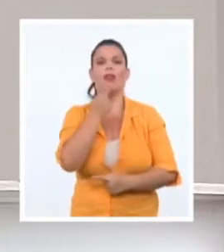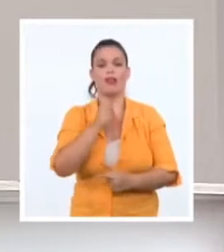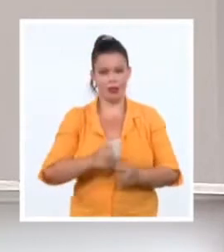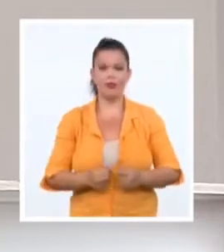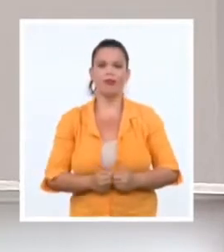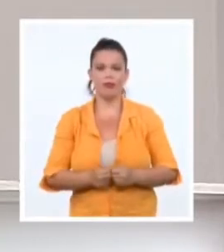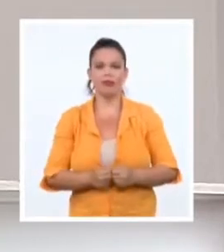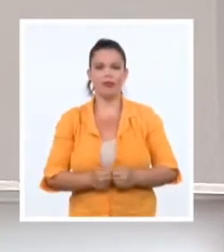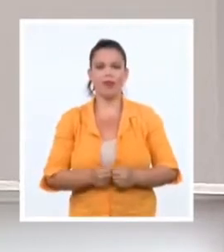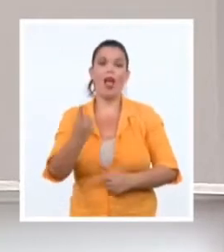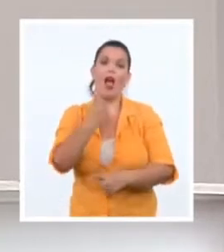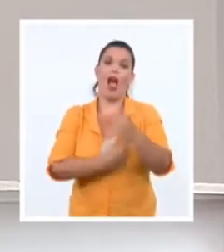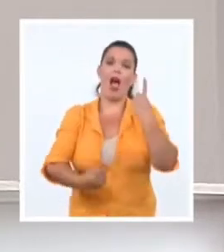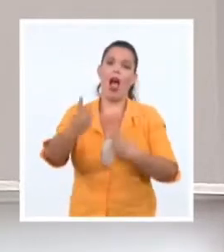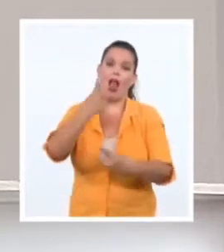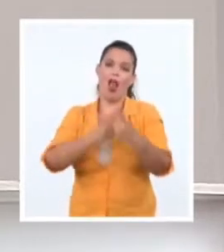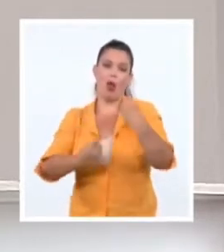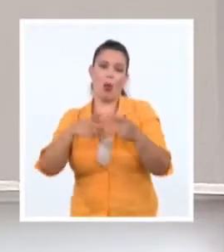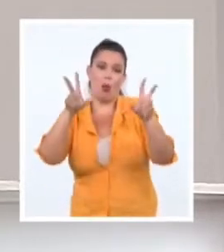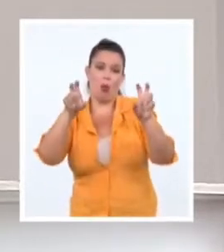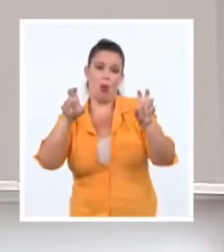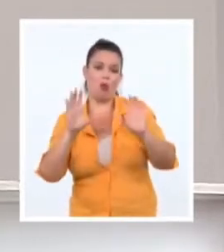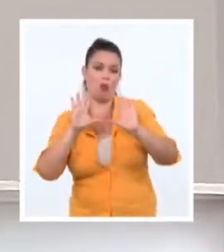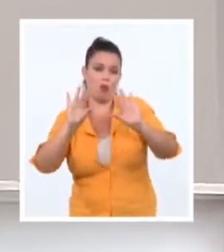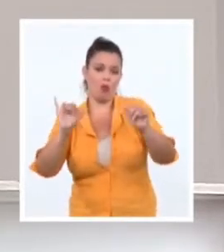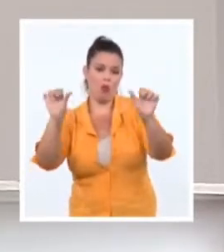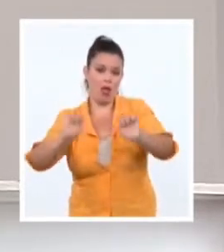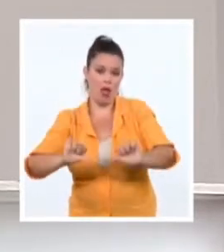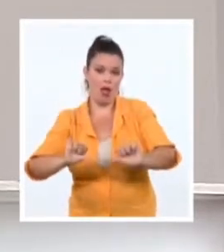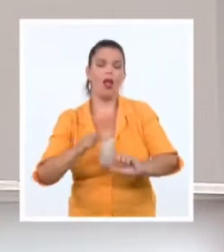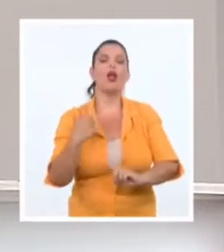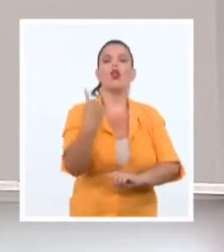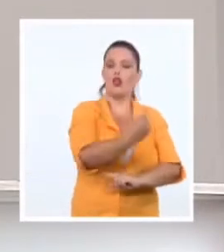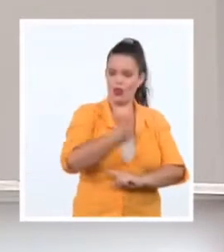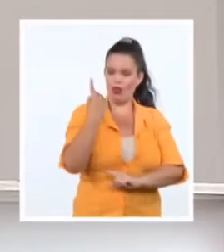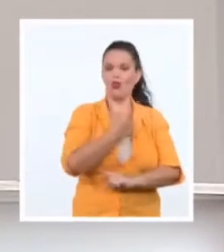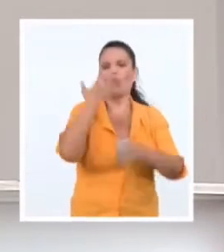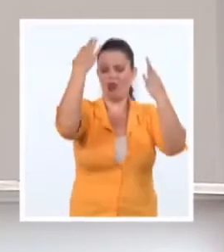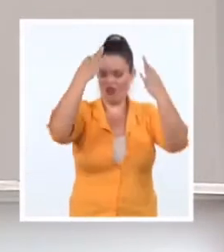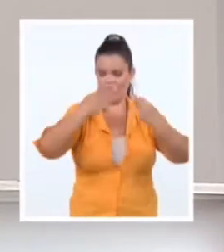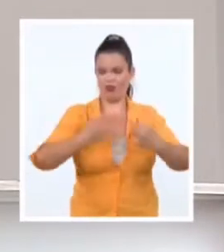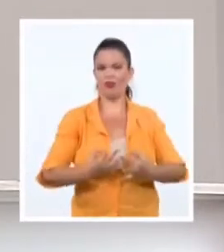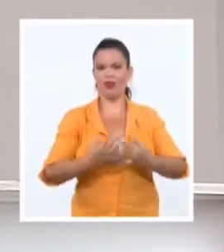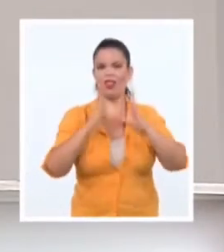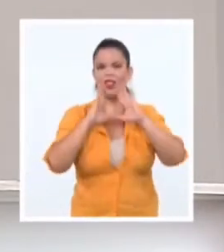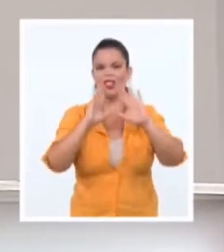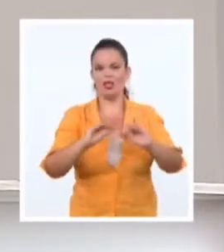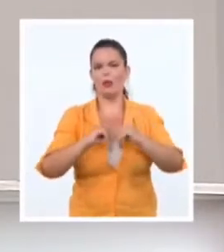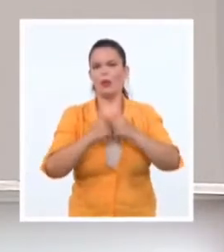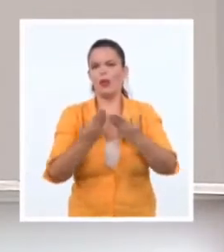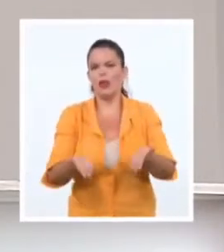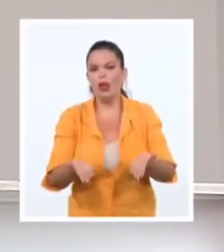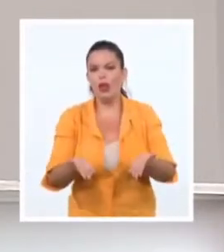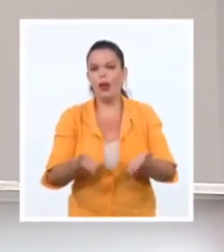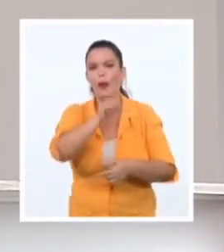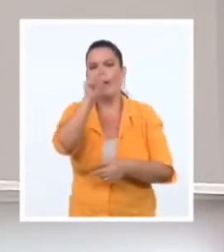pretenden ultrajar con sus pretensiones neoanexionistas, proclamamos, ¿qué deben hacer los